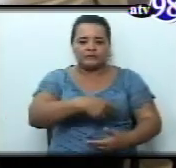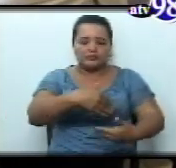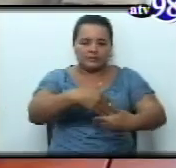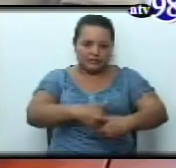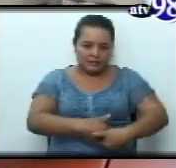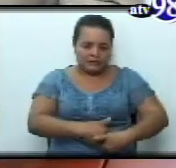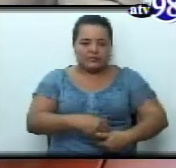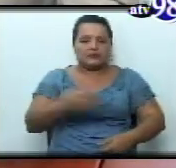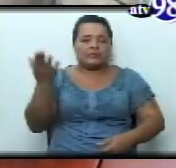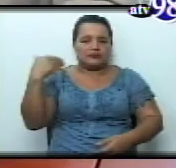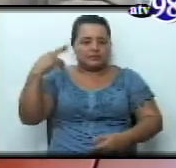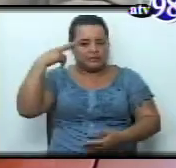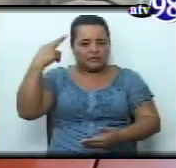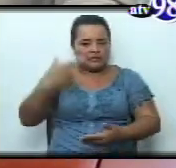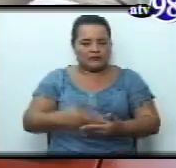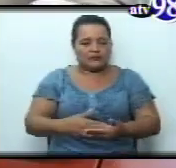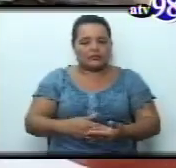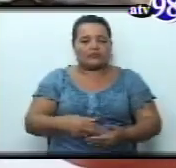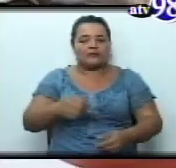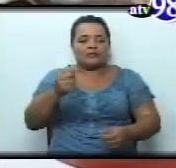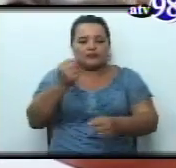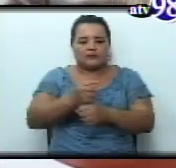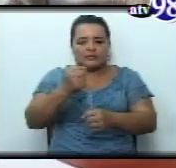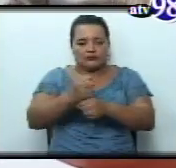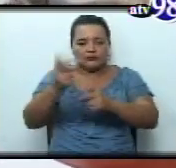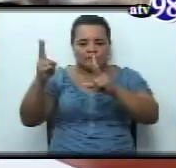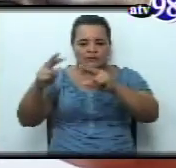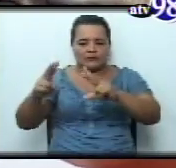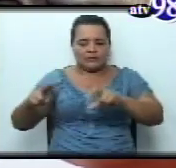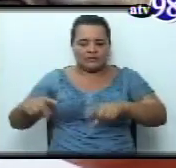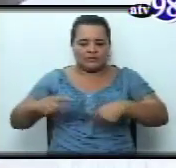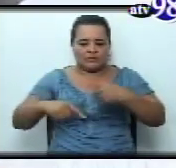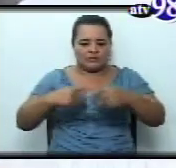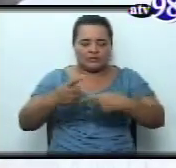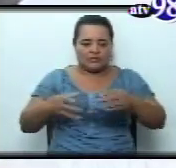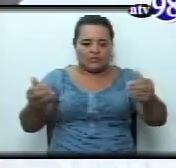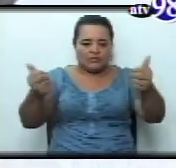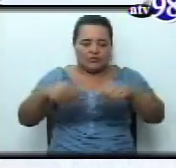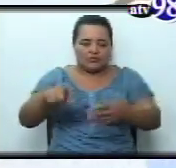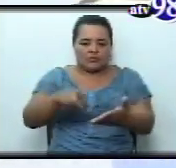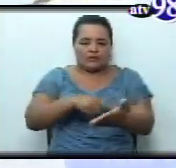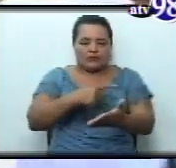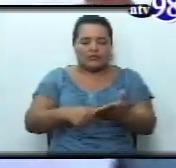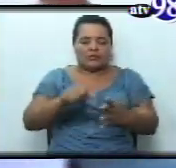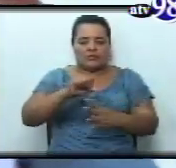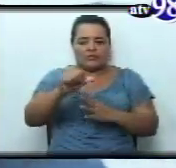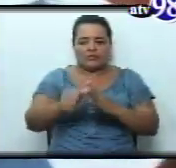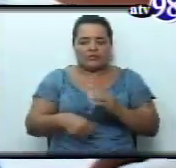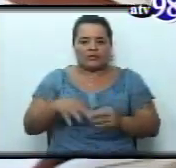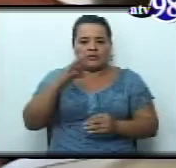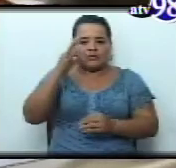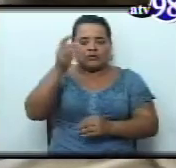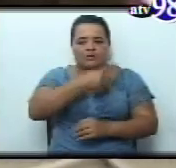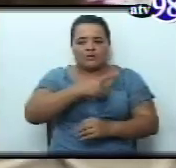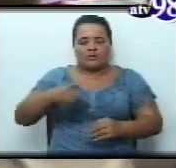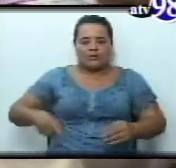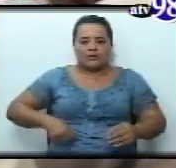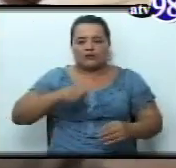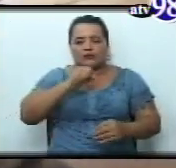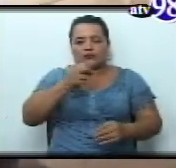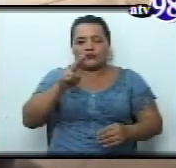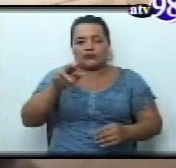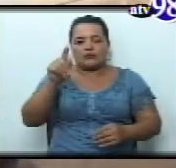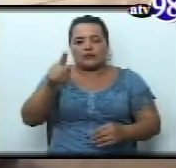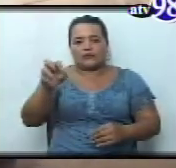de Asuntos Laborales y Gremiales para su respectivo proceso de consulta y dictamen. Susana Pérez Villalta, Noticias